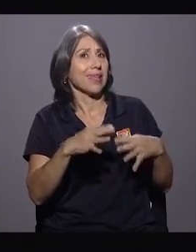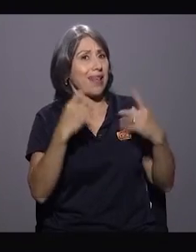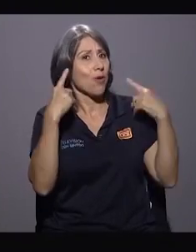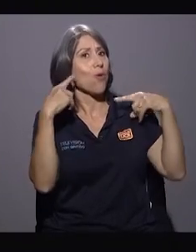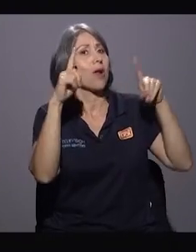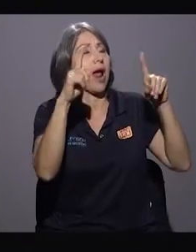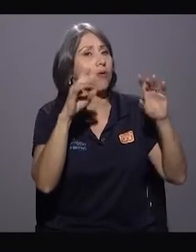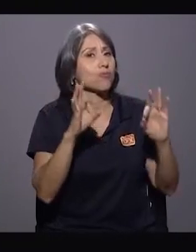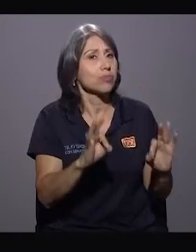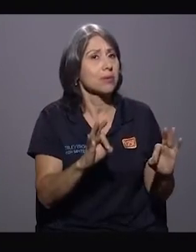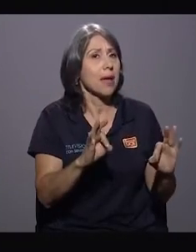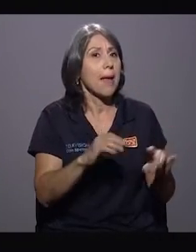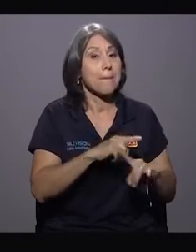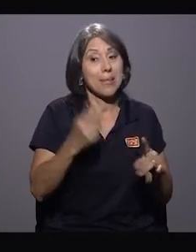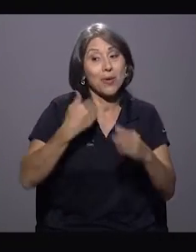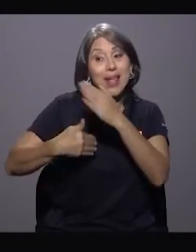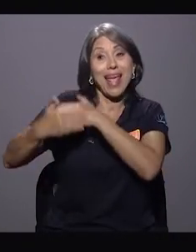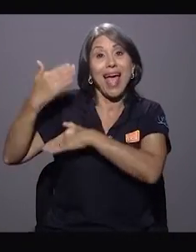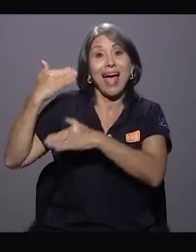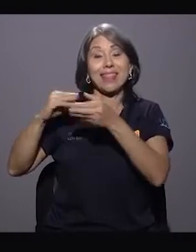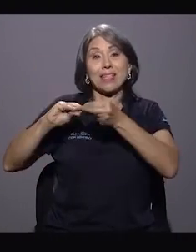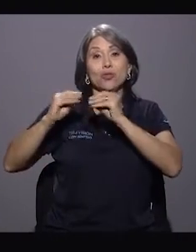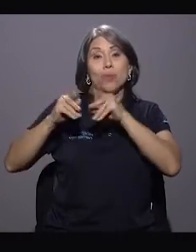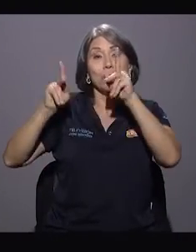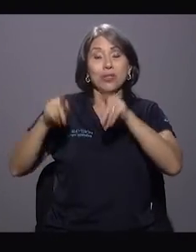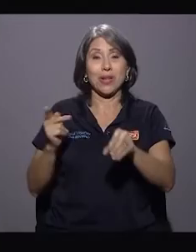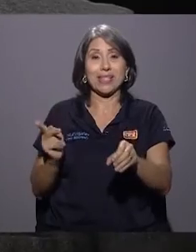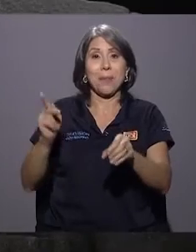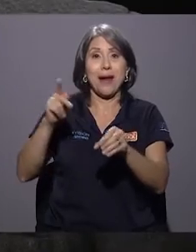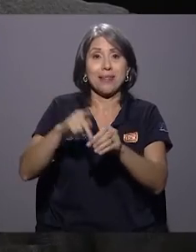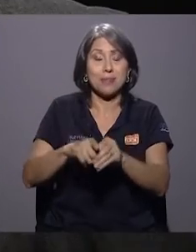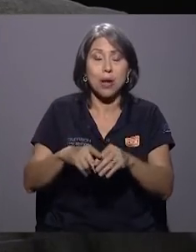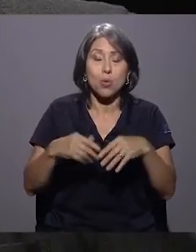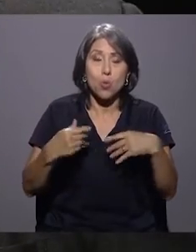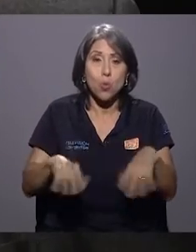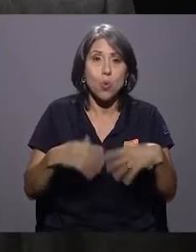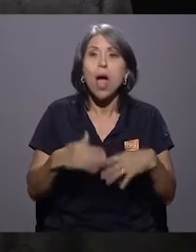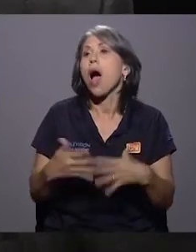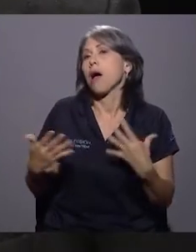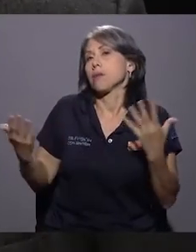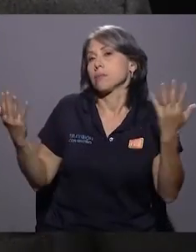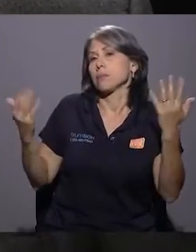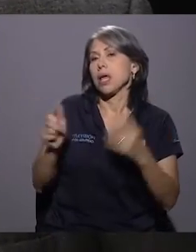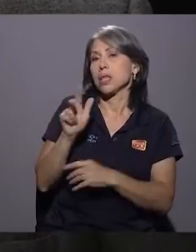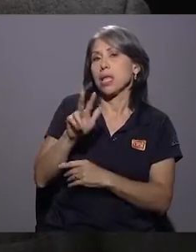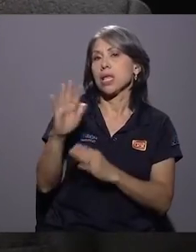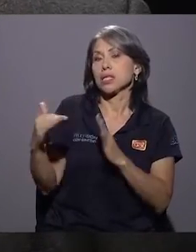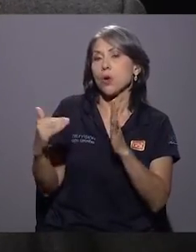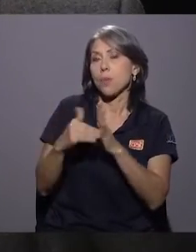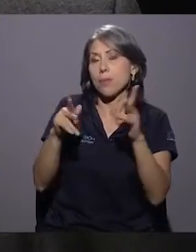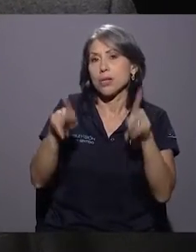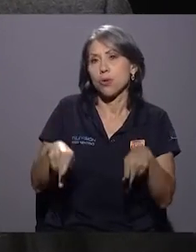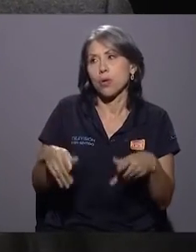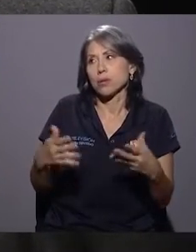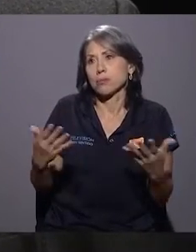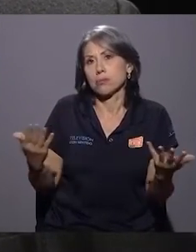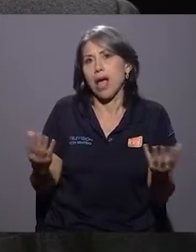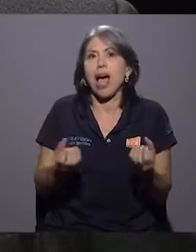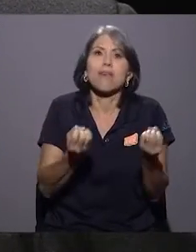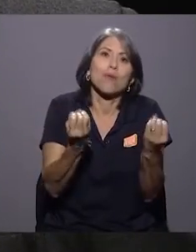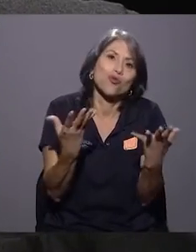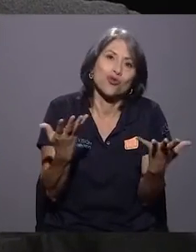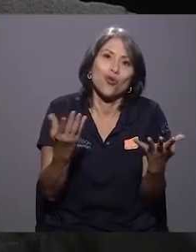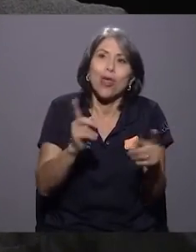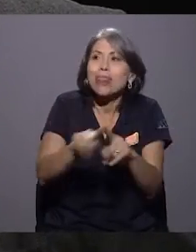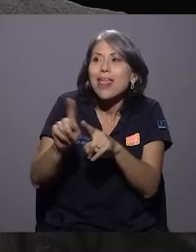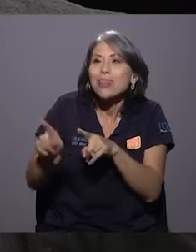tal vez no, pero de los que participaron para llegar a ser, es impresionante. No, es que 36 mil personas, 35 mil personas, había mucho, había de todo como